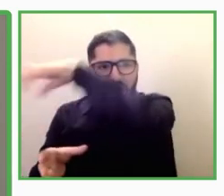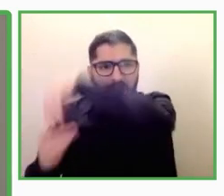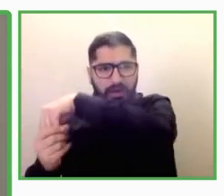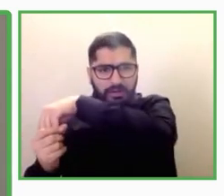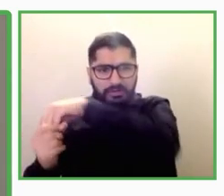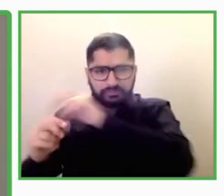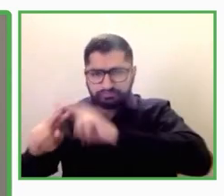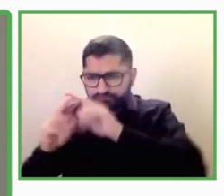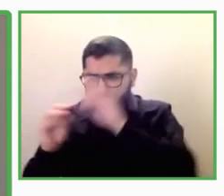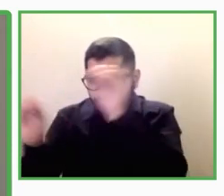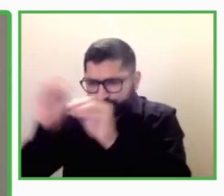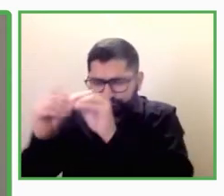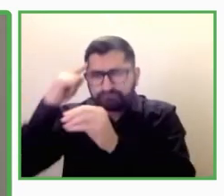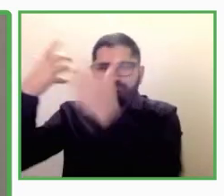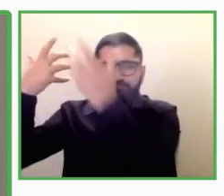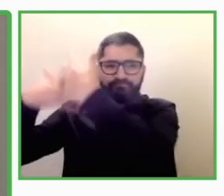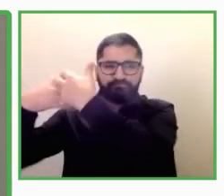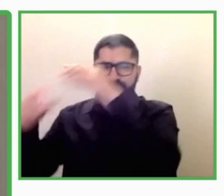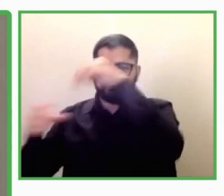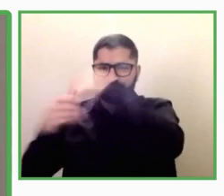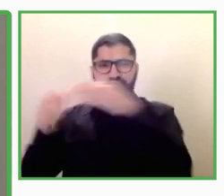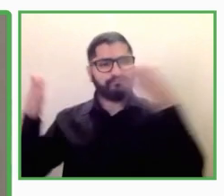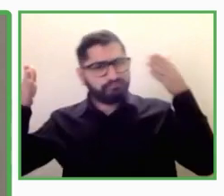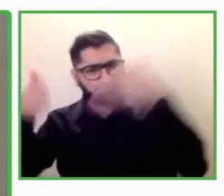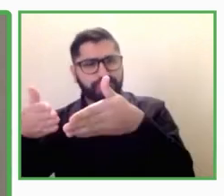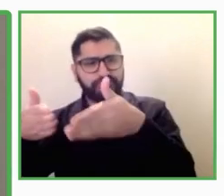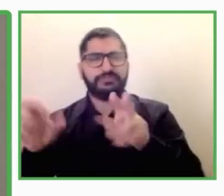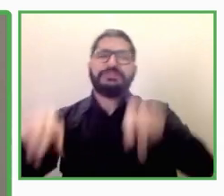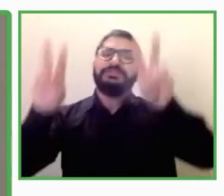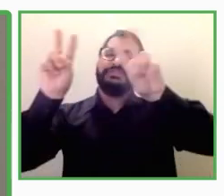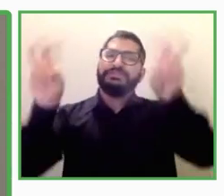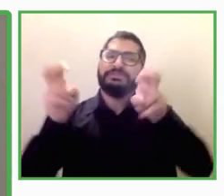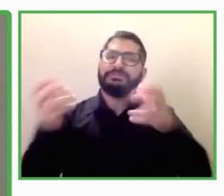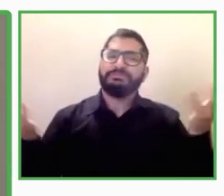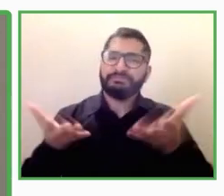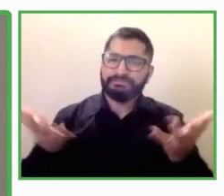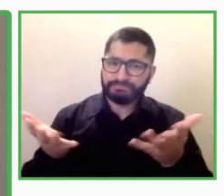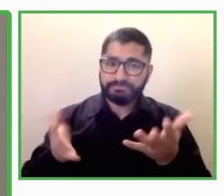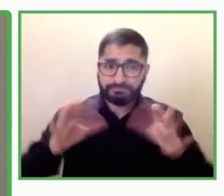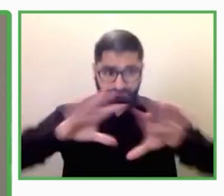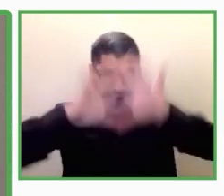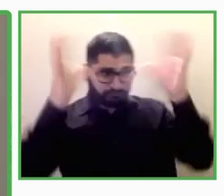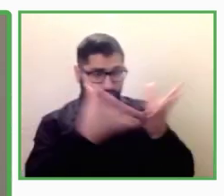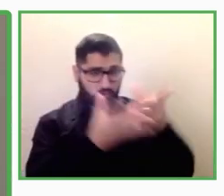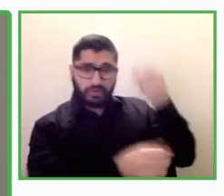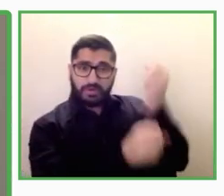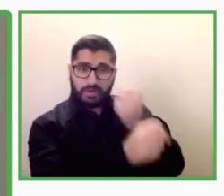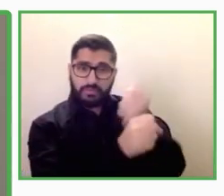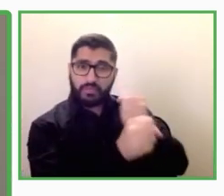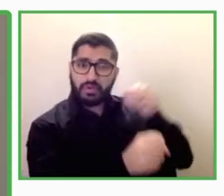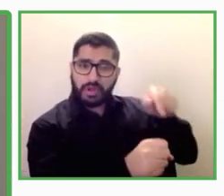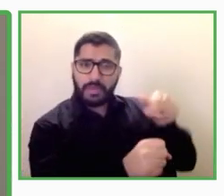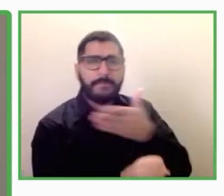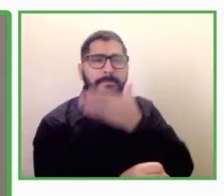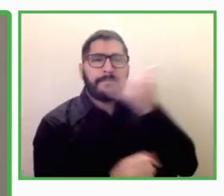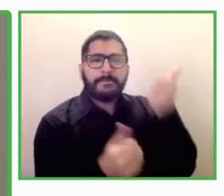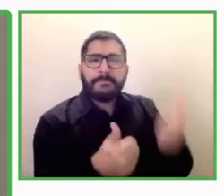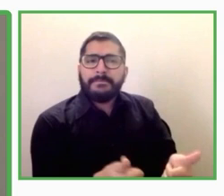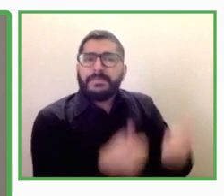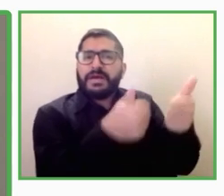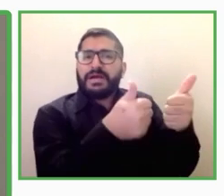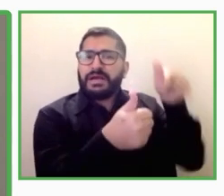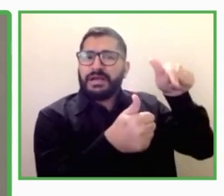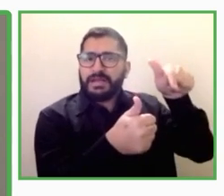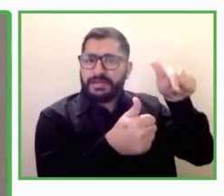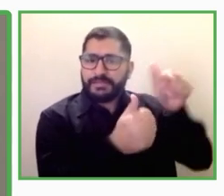empleo de las políticas que afectan a las personas con discapacidad. El Grupo Social 11 desde hace muchos años ha